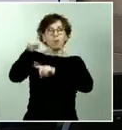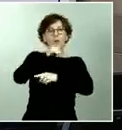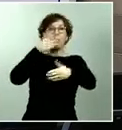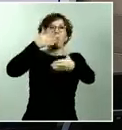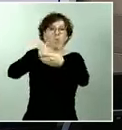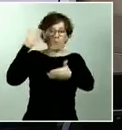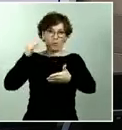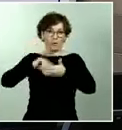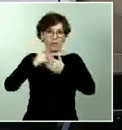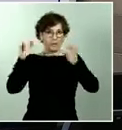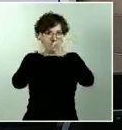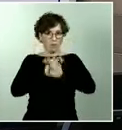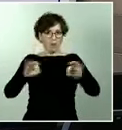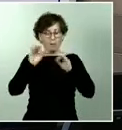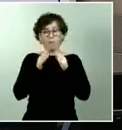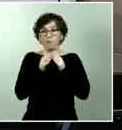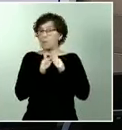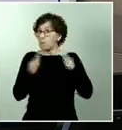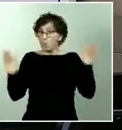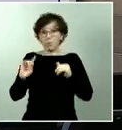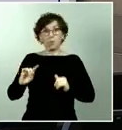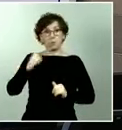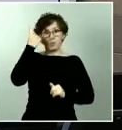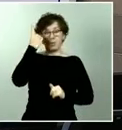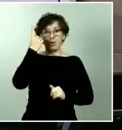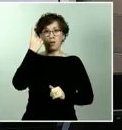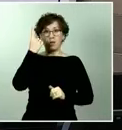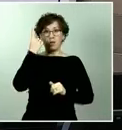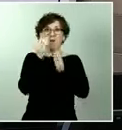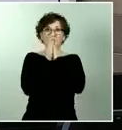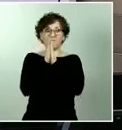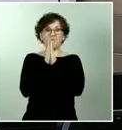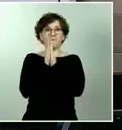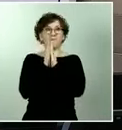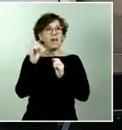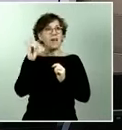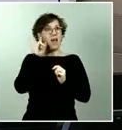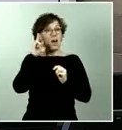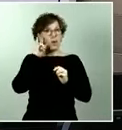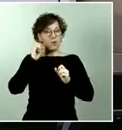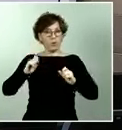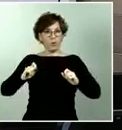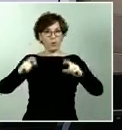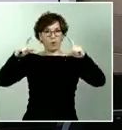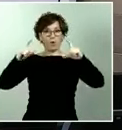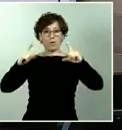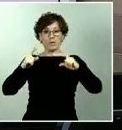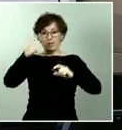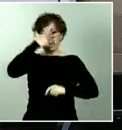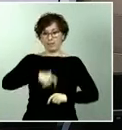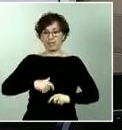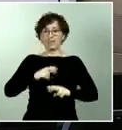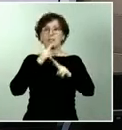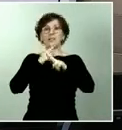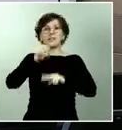Comienza su turno. Os ruego, por favor, que estén los audios subidos y que os identifiquéis al preguntar. Televisión Española, adelante.